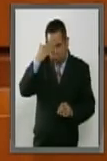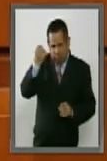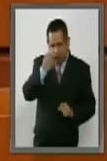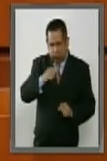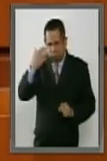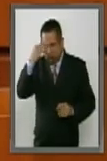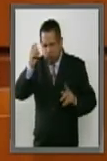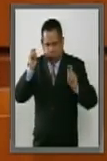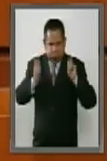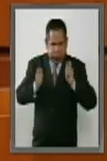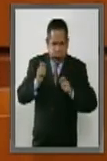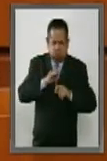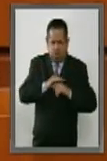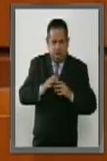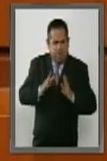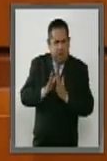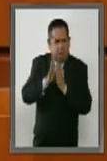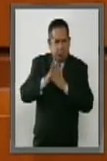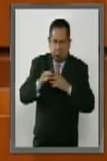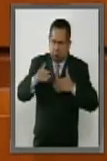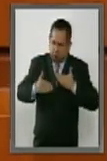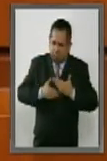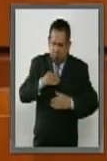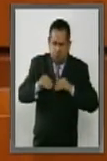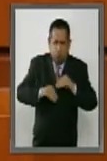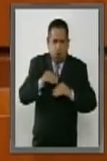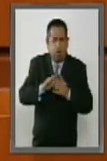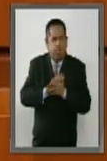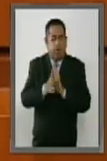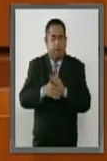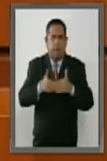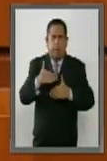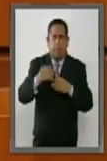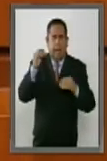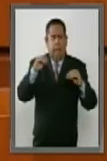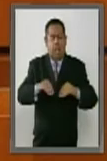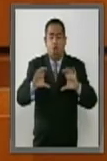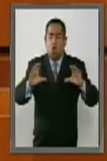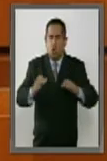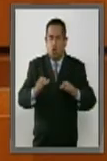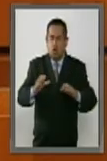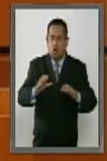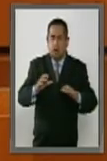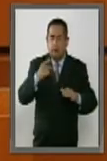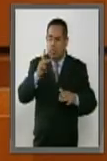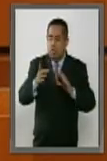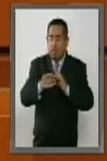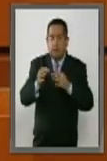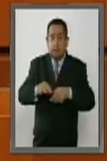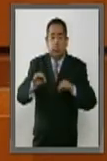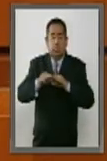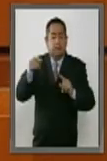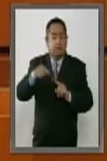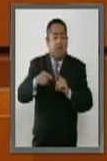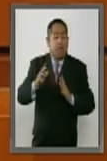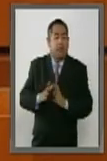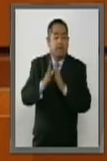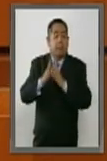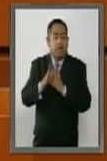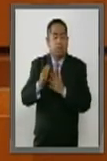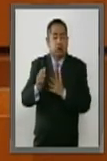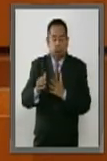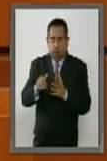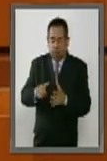realmente de incidir en un proceso de la constituyente pero sobre todo que este proceso de participación